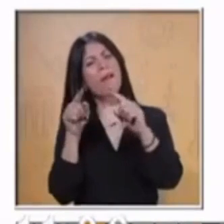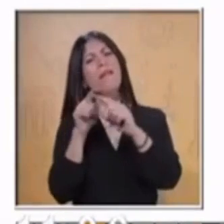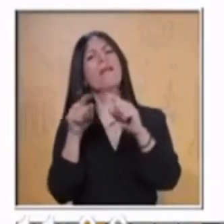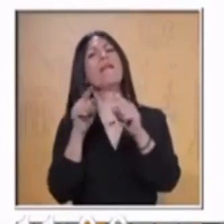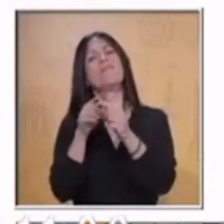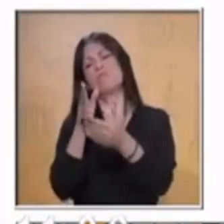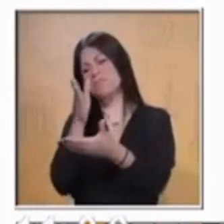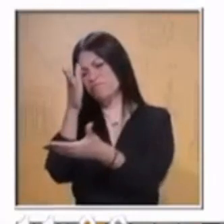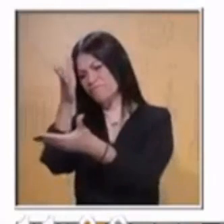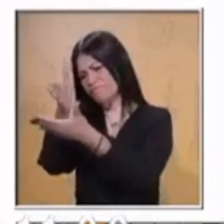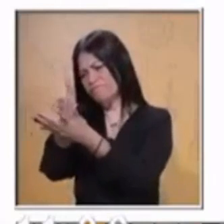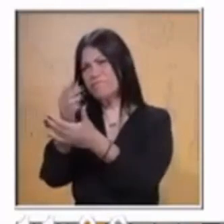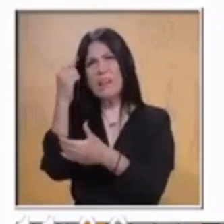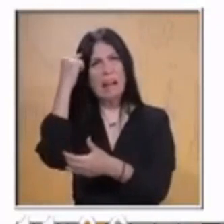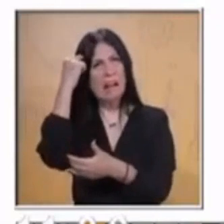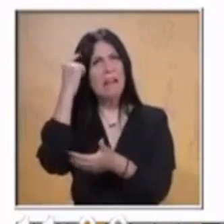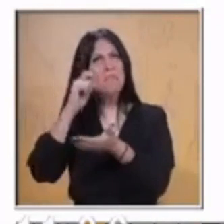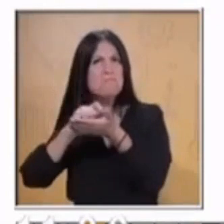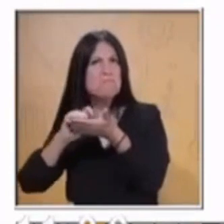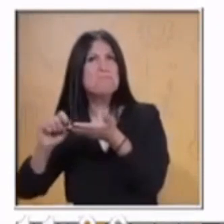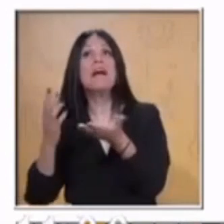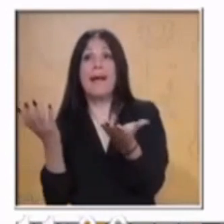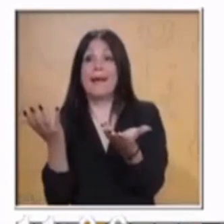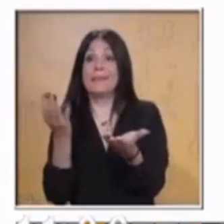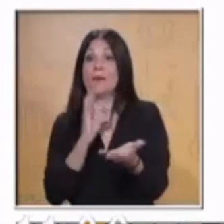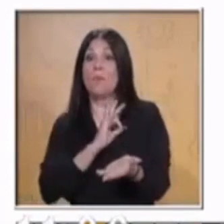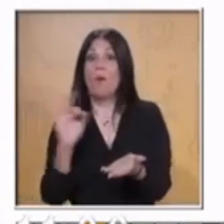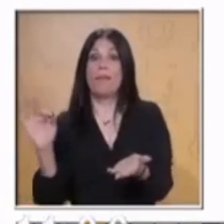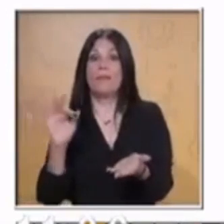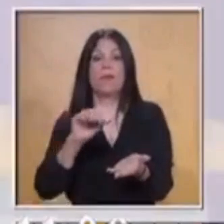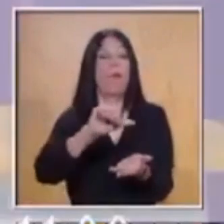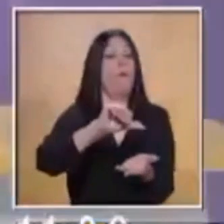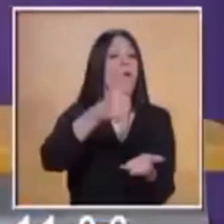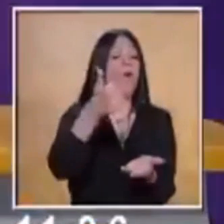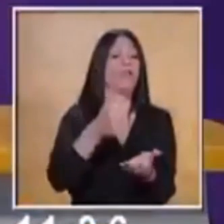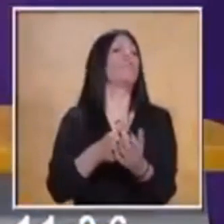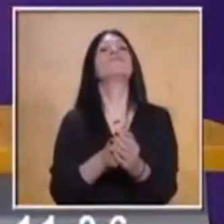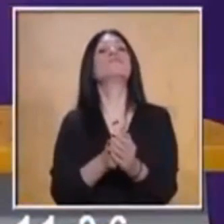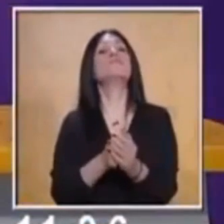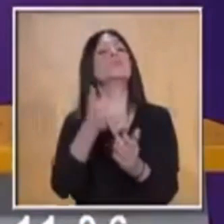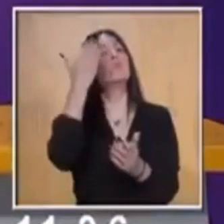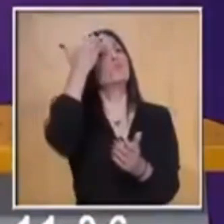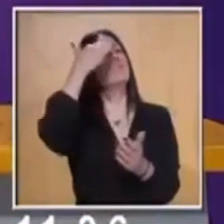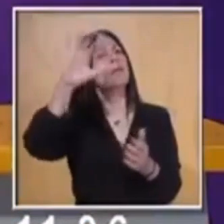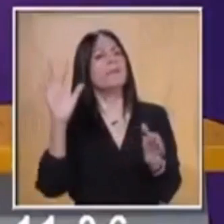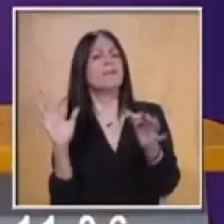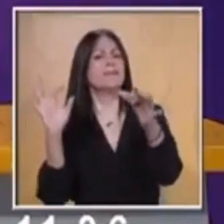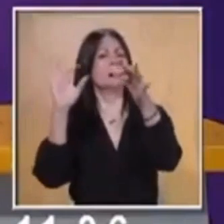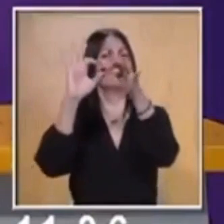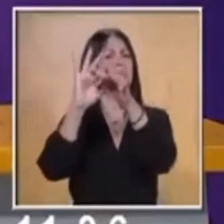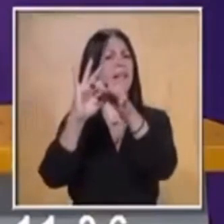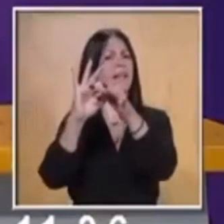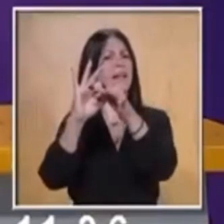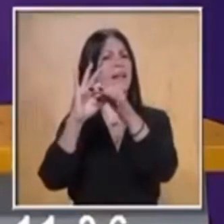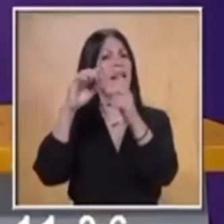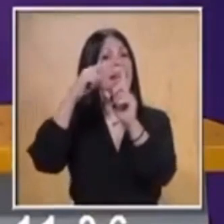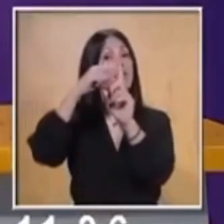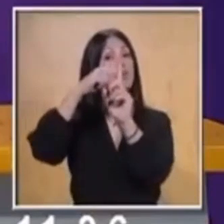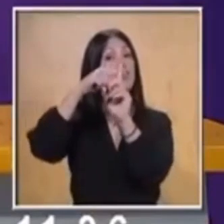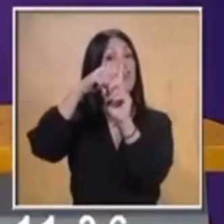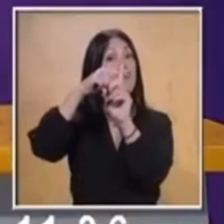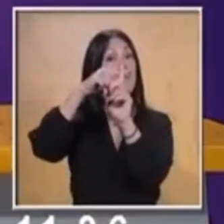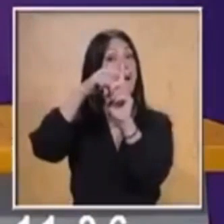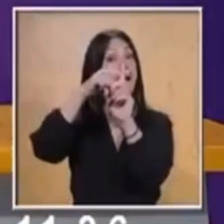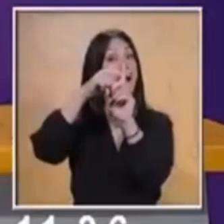resultado. ¿Verdad? Sabemos que la mejor amiga de la multiplicación es la suma. Y la suma es la